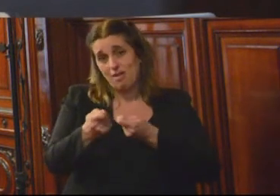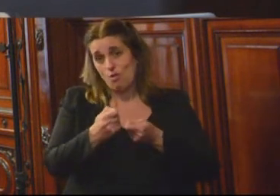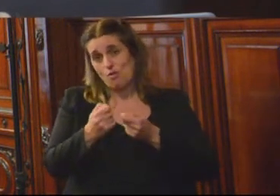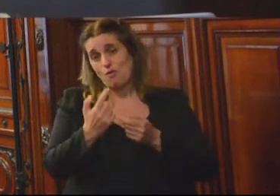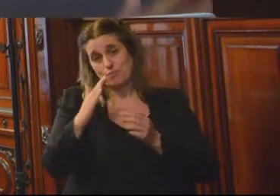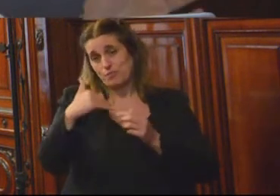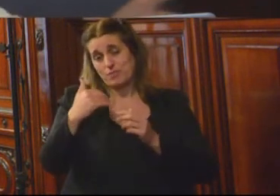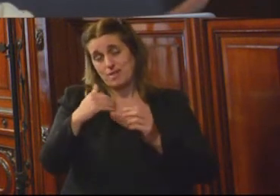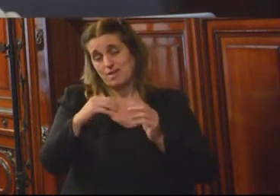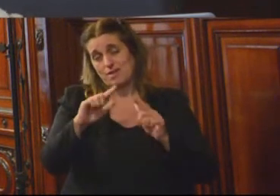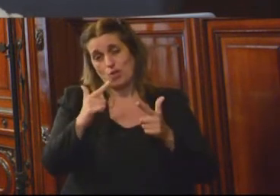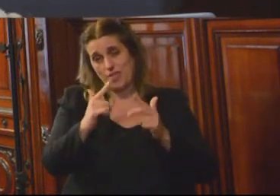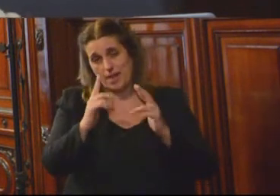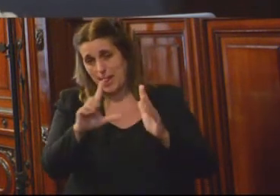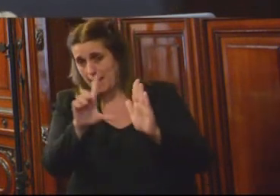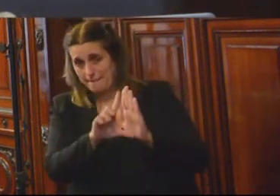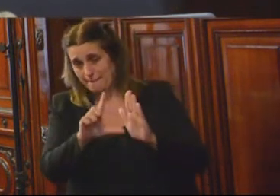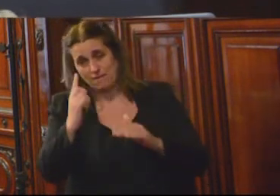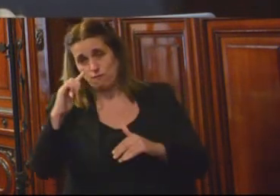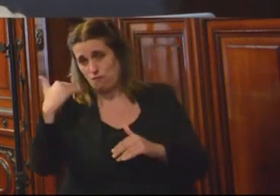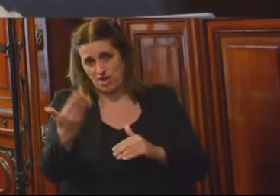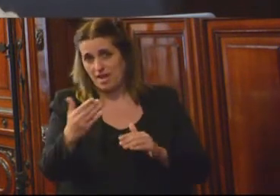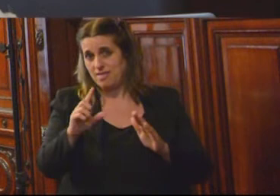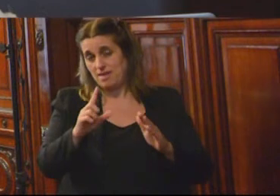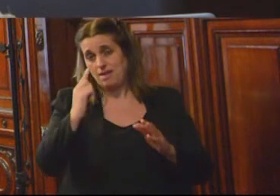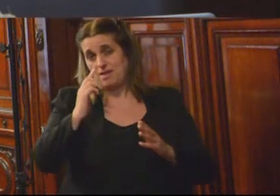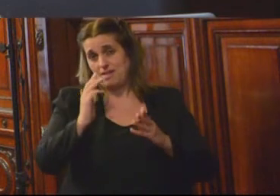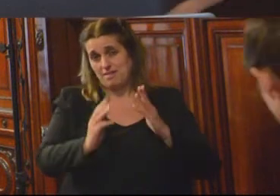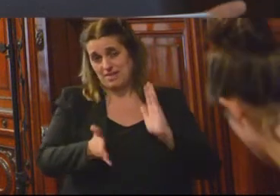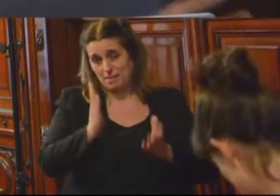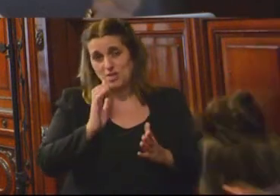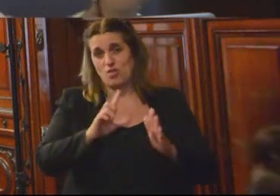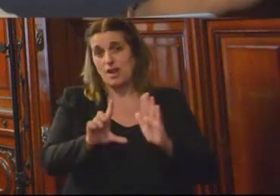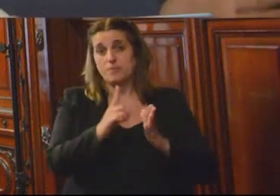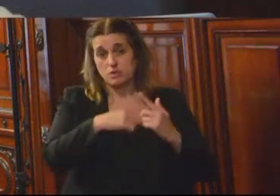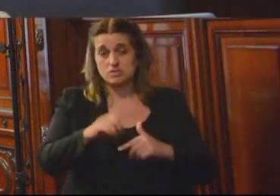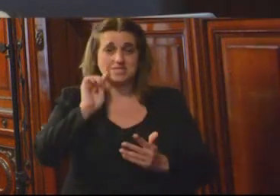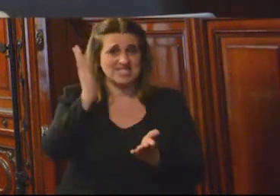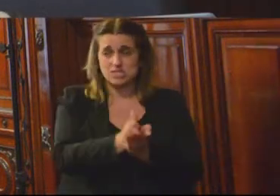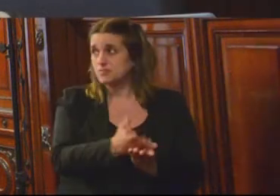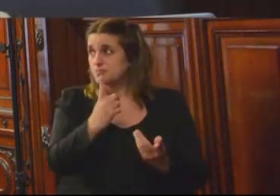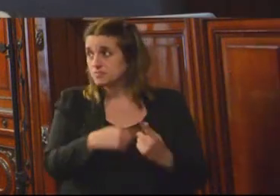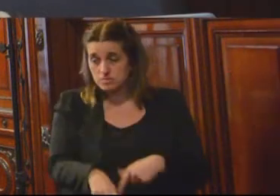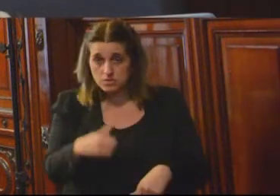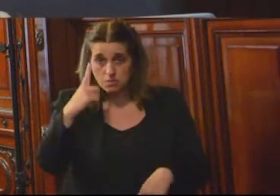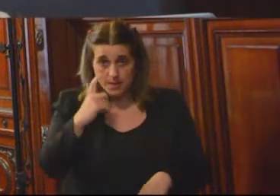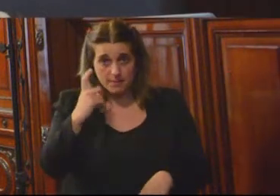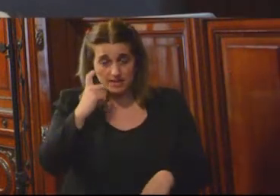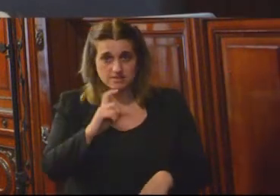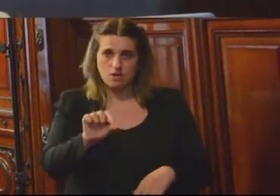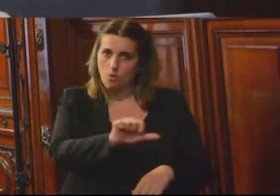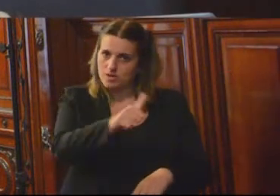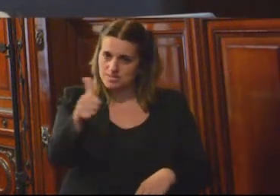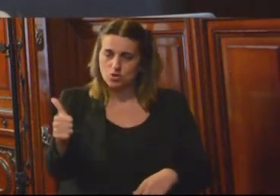ese sentido hemos planteado la necesidad de establecer alternativas, como lo muestran otras experiencias exitosas, en Costa